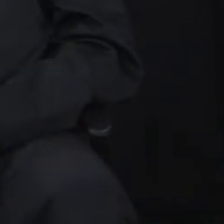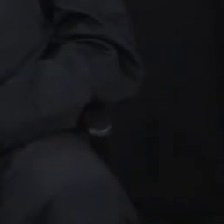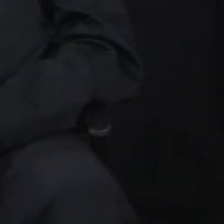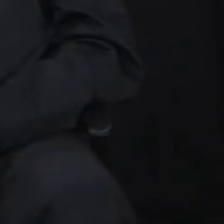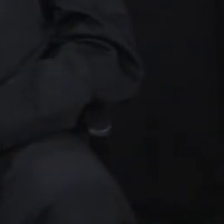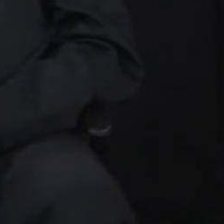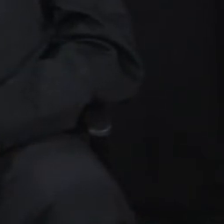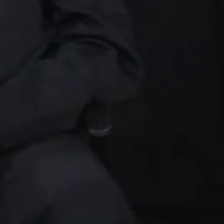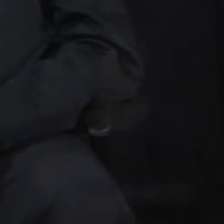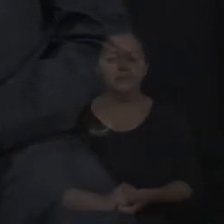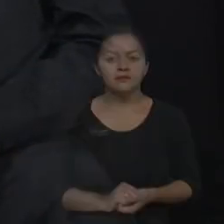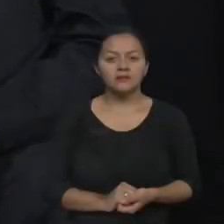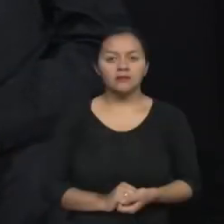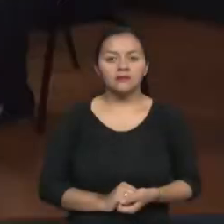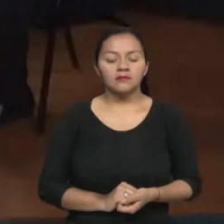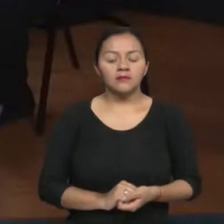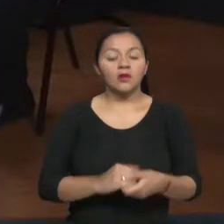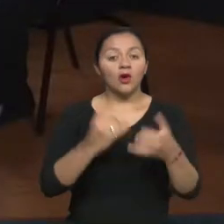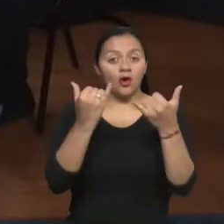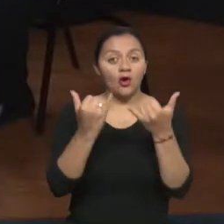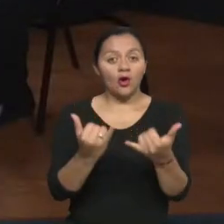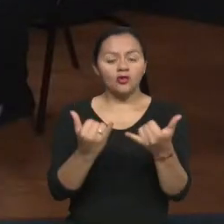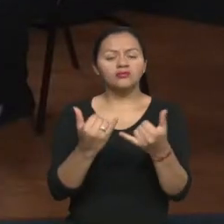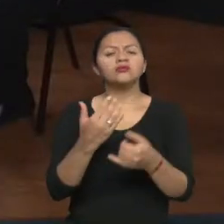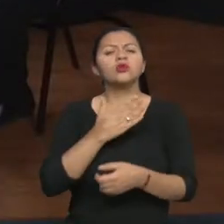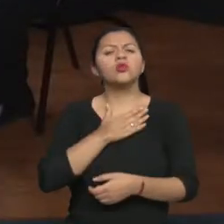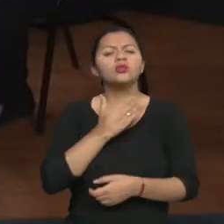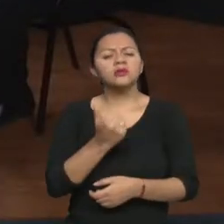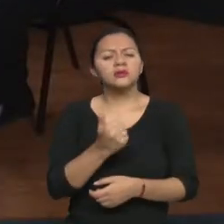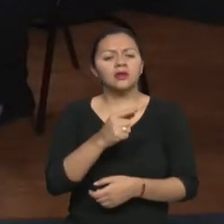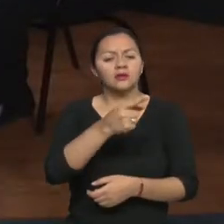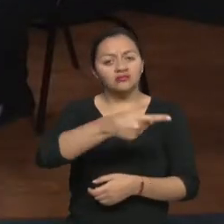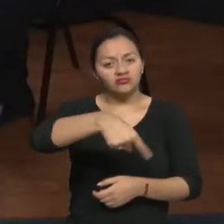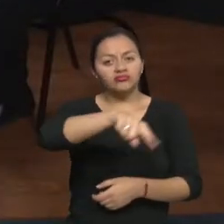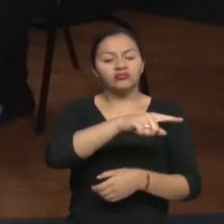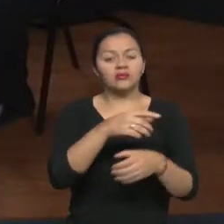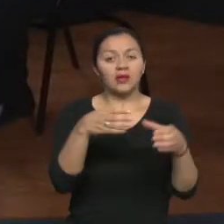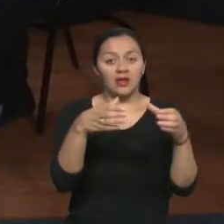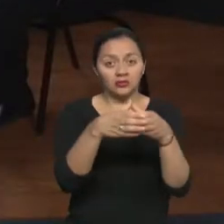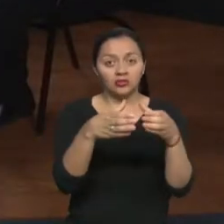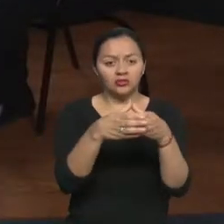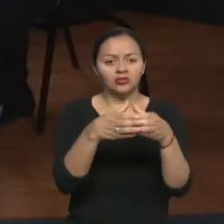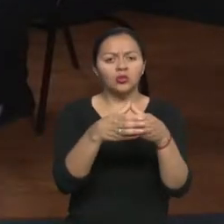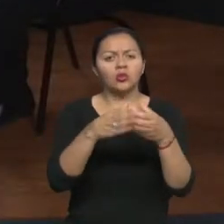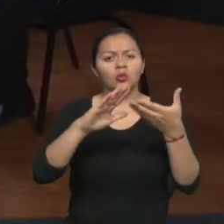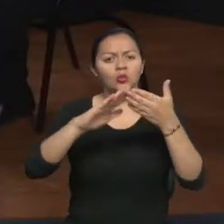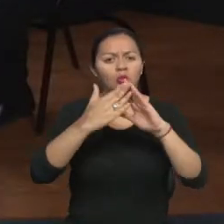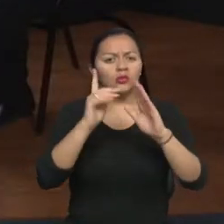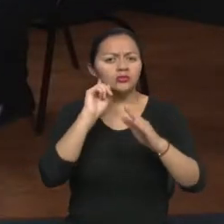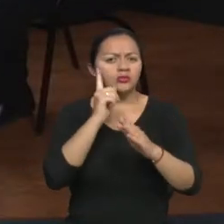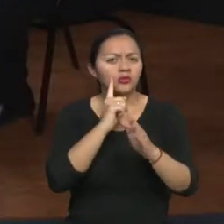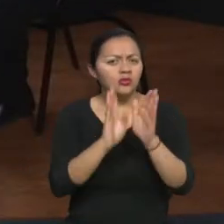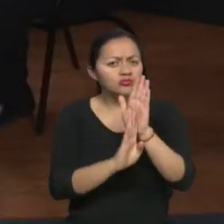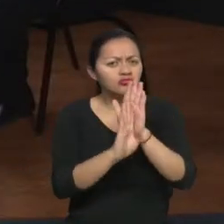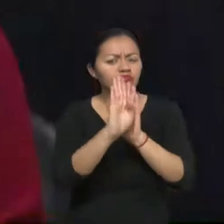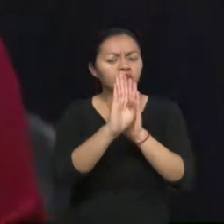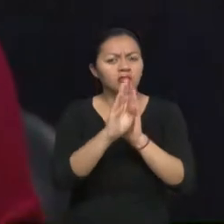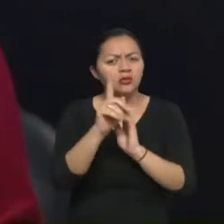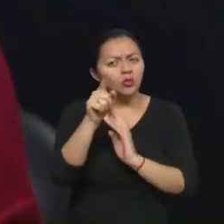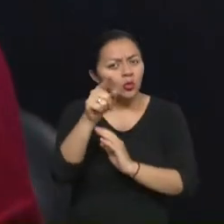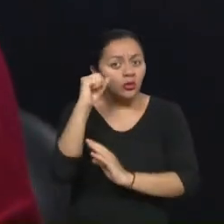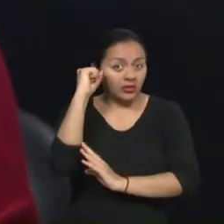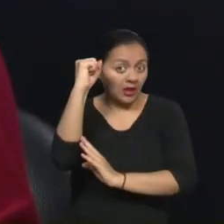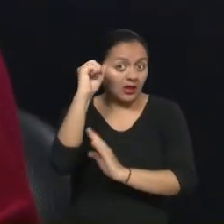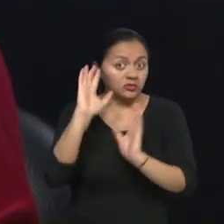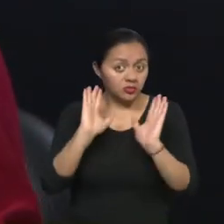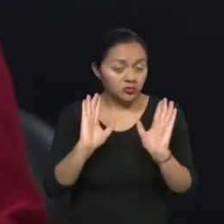poco. Estamos hablando del fortalecimiento de la comunidad sorda, justamente en el tema de una exigibilidad de derechos.